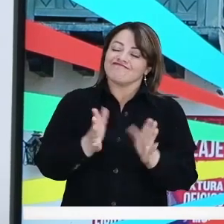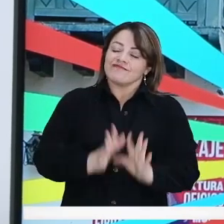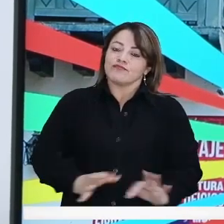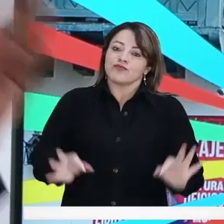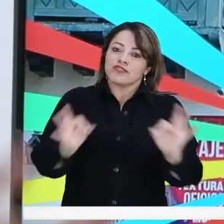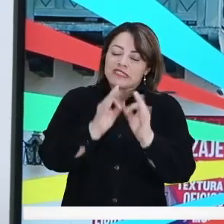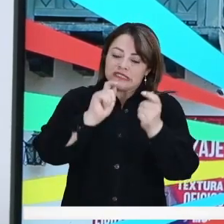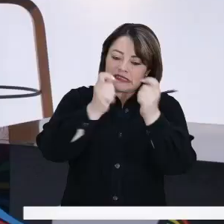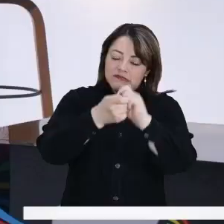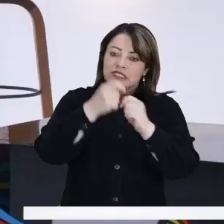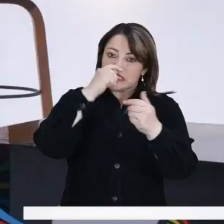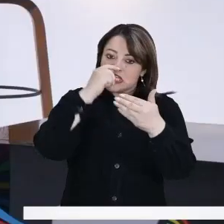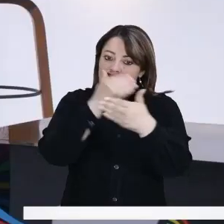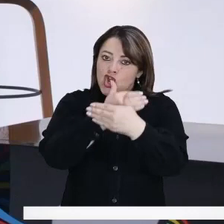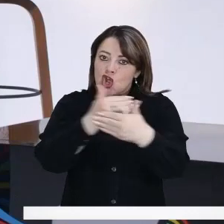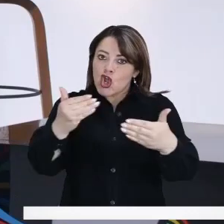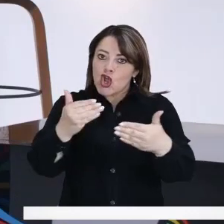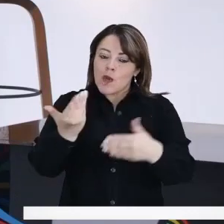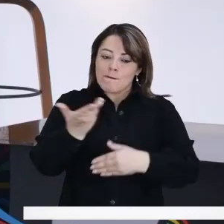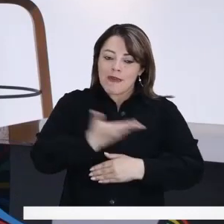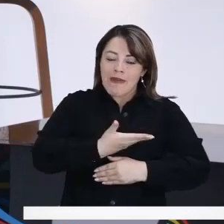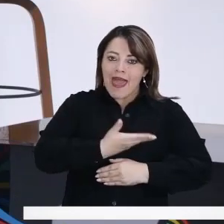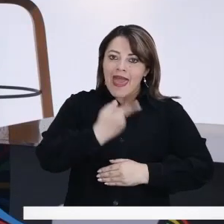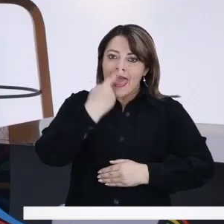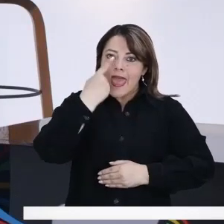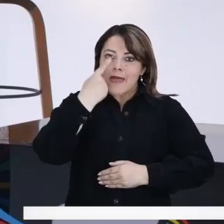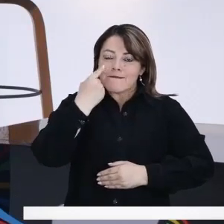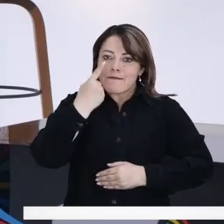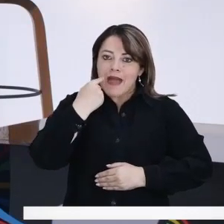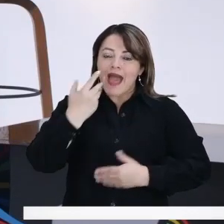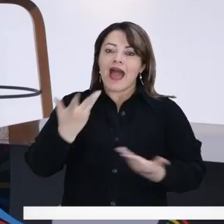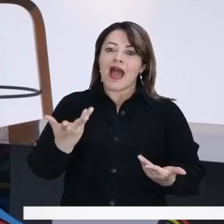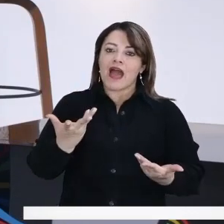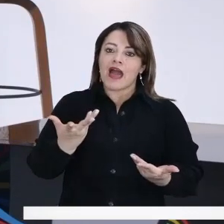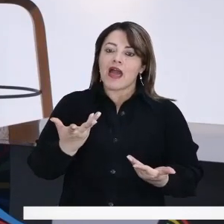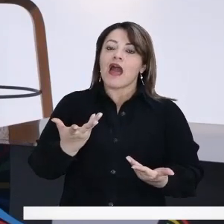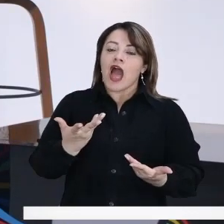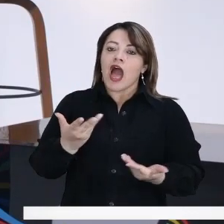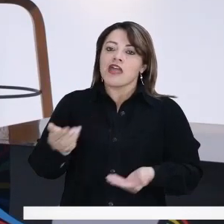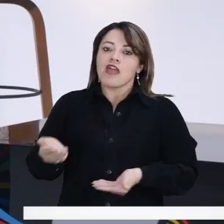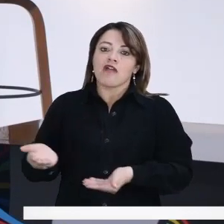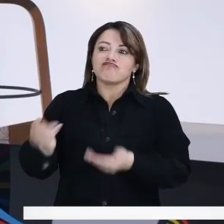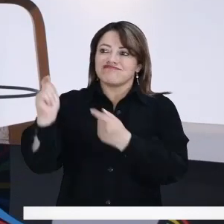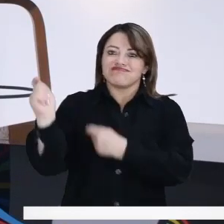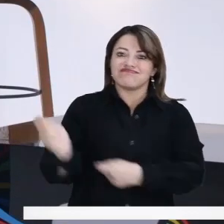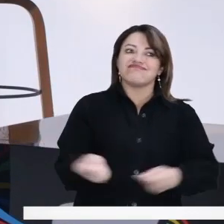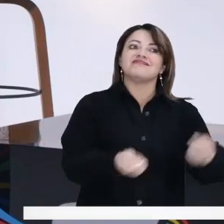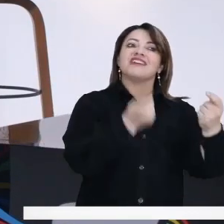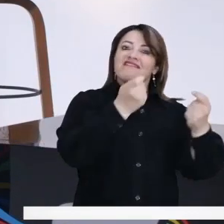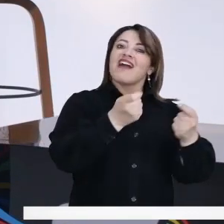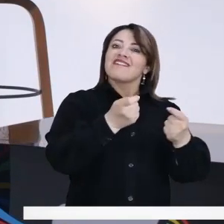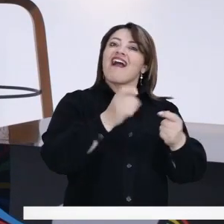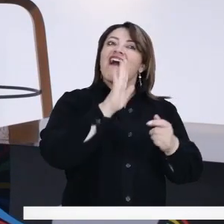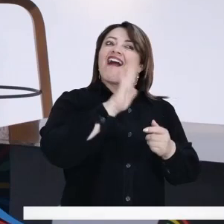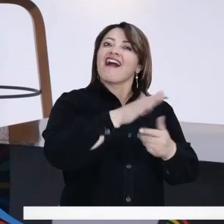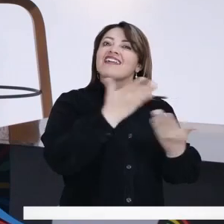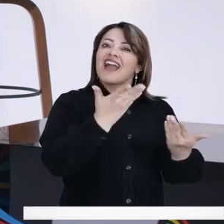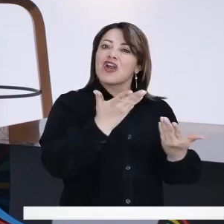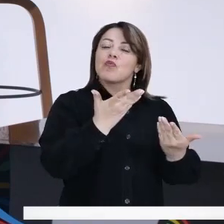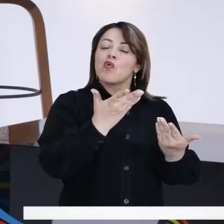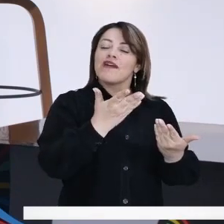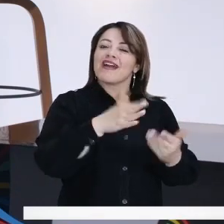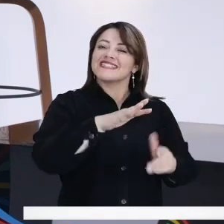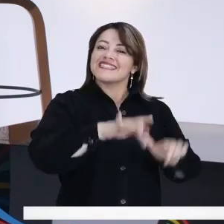hay que culminarlo. Es decir, si el niño y su mamá y su papá no van con él al puesto de vacunación, la Secretaría